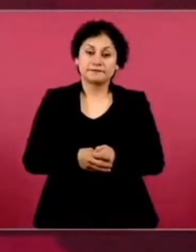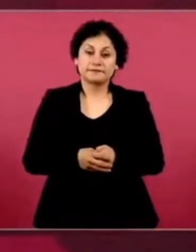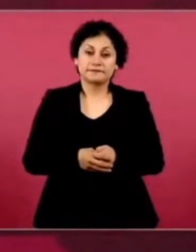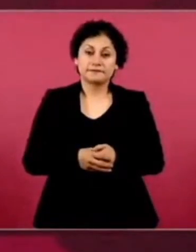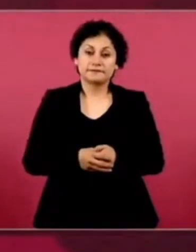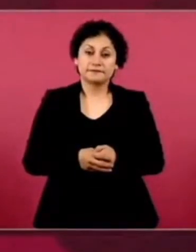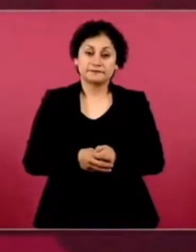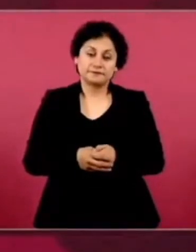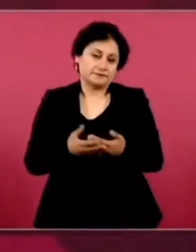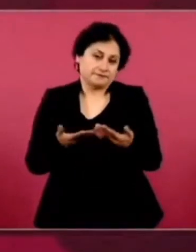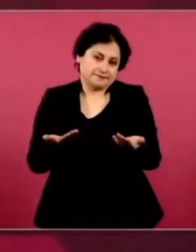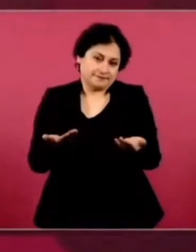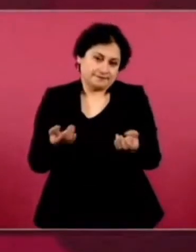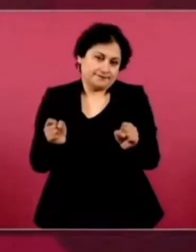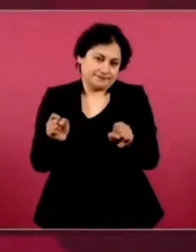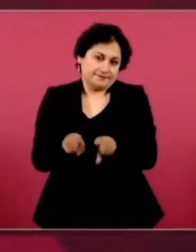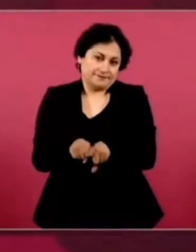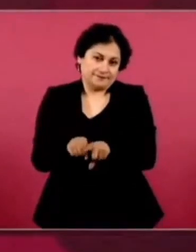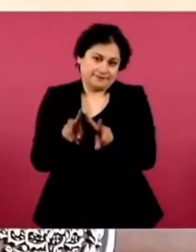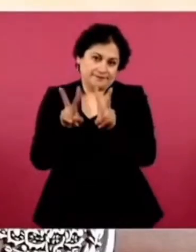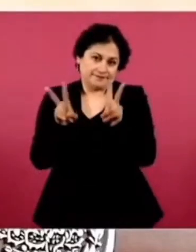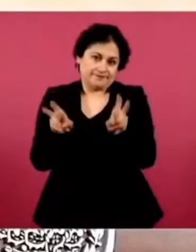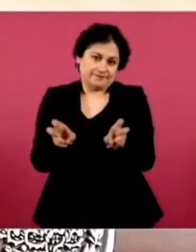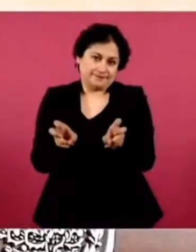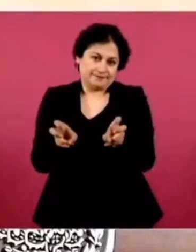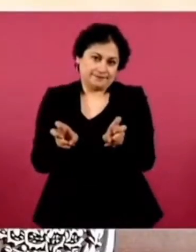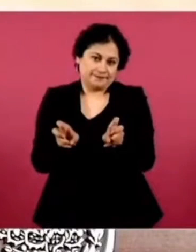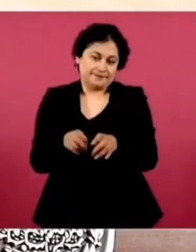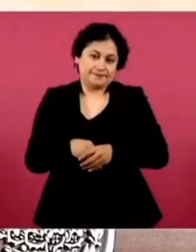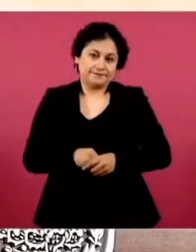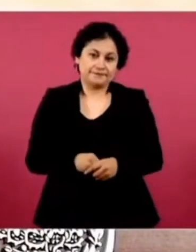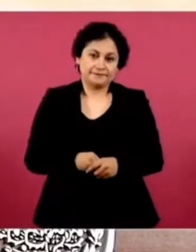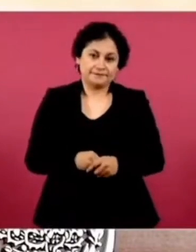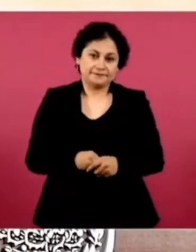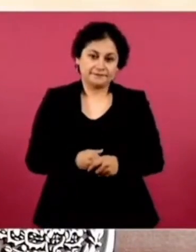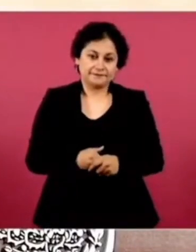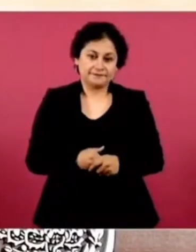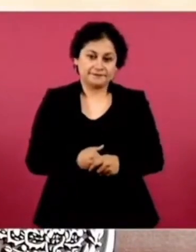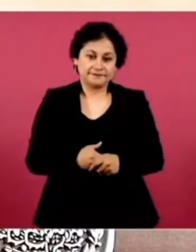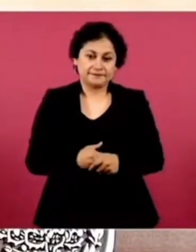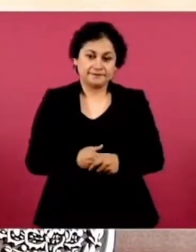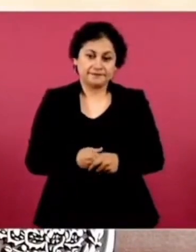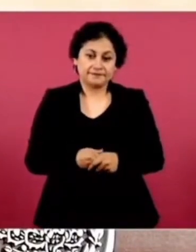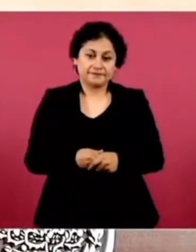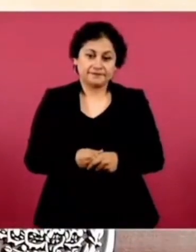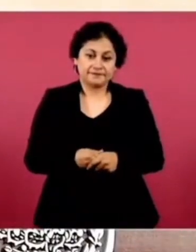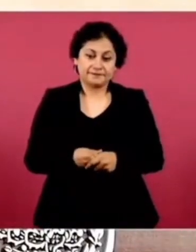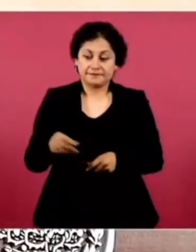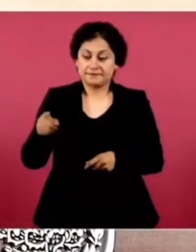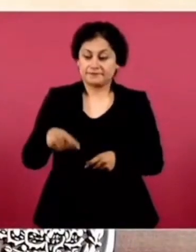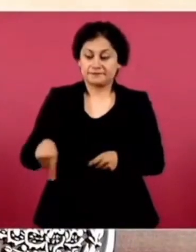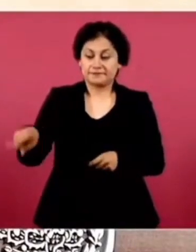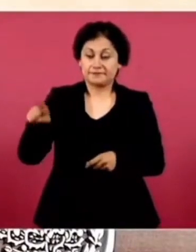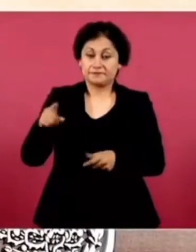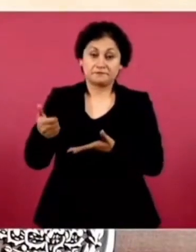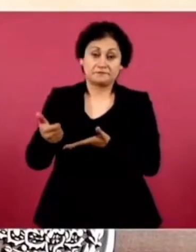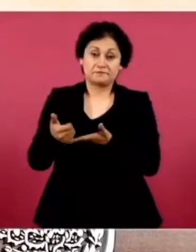estamos hablando de que no ayuda en nada.